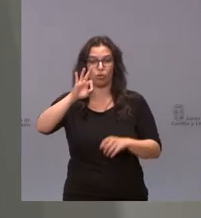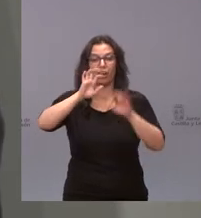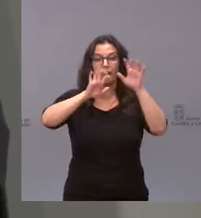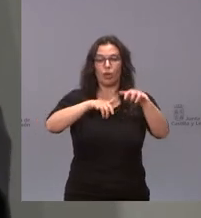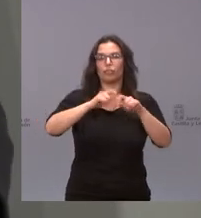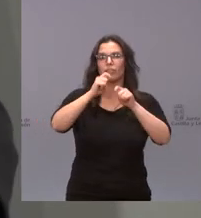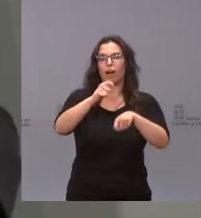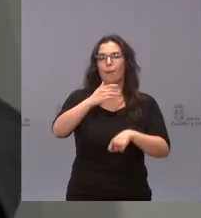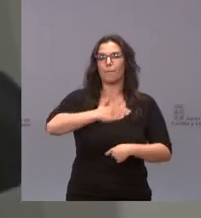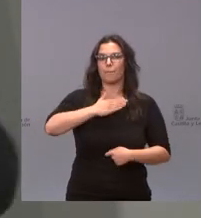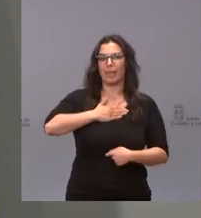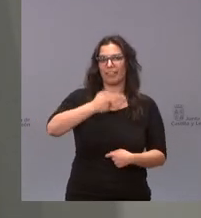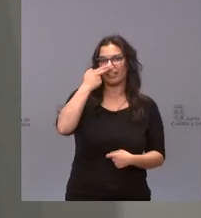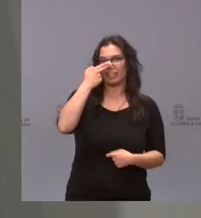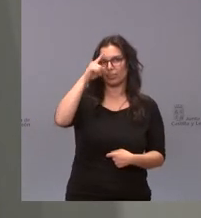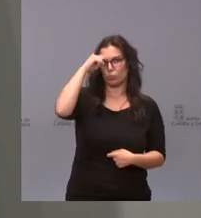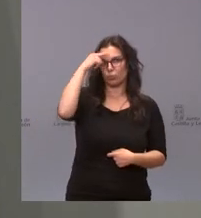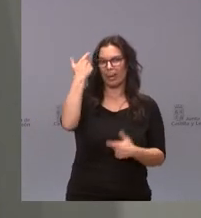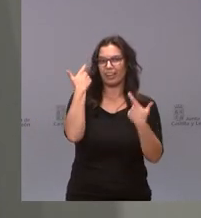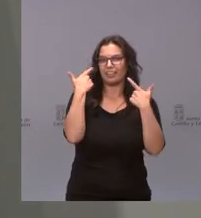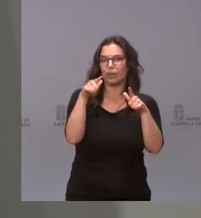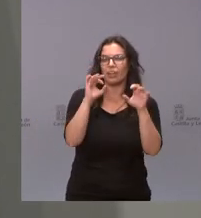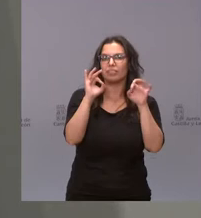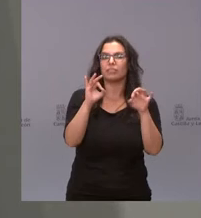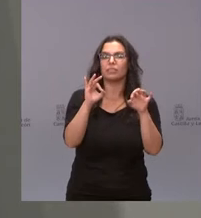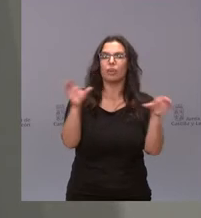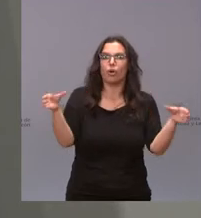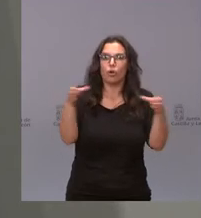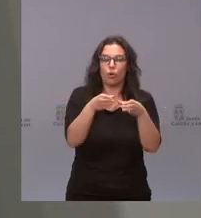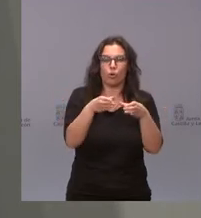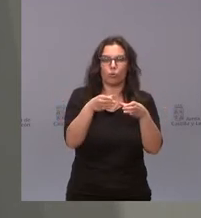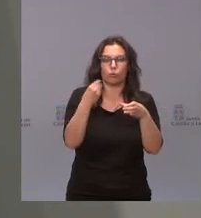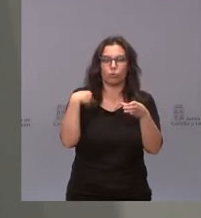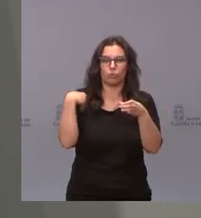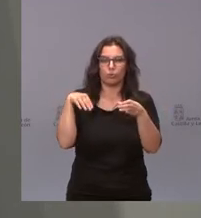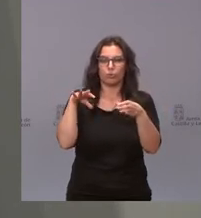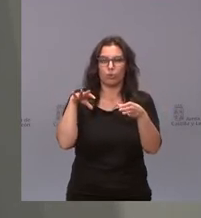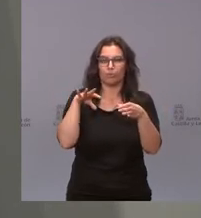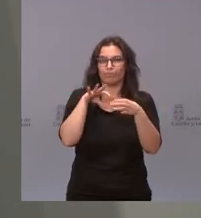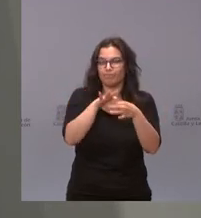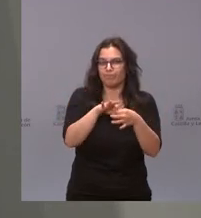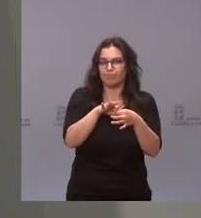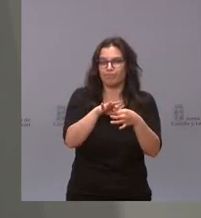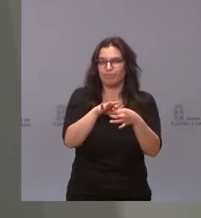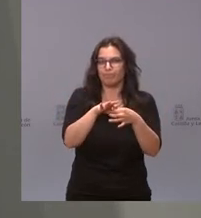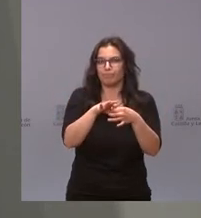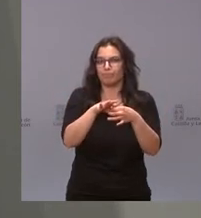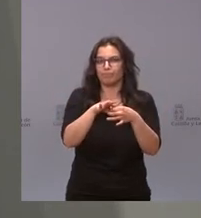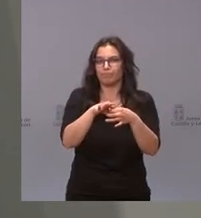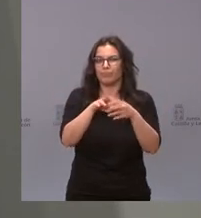Cultural con Categoría de Conjunto Etnológico. Se aprueba así